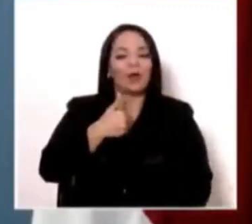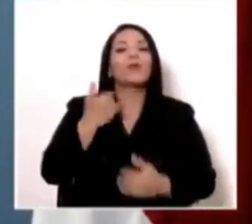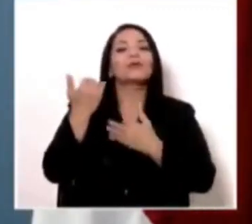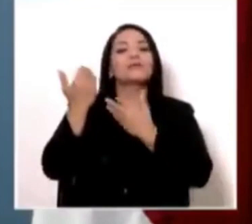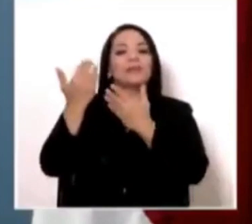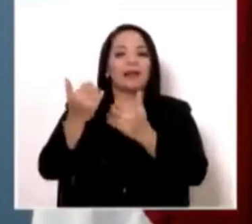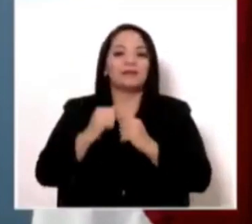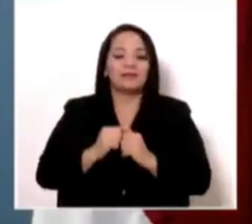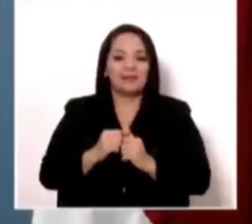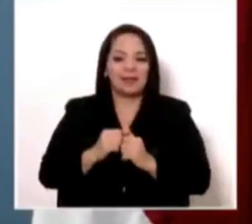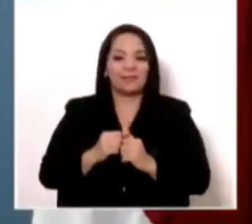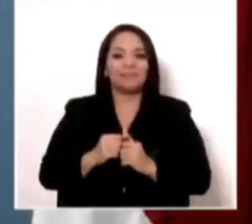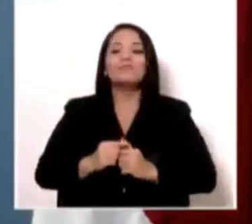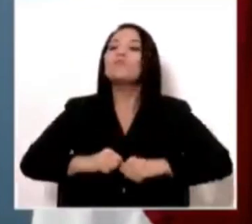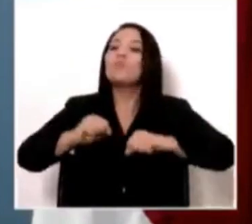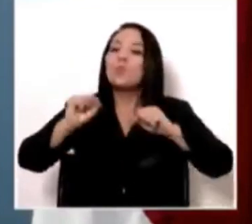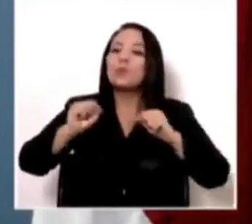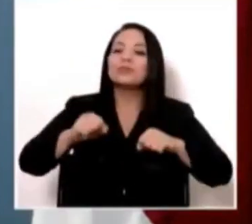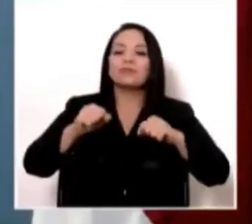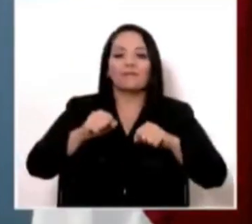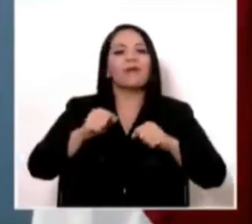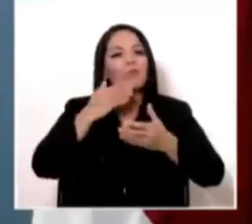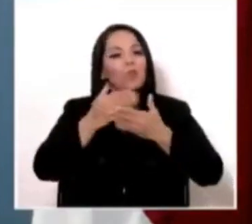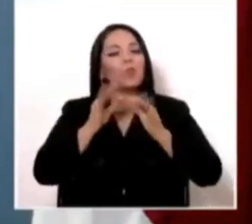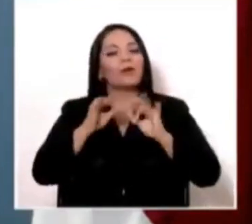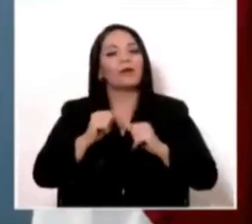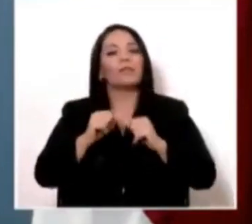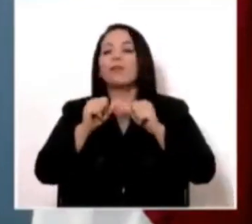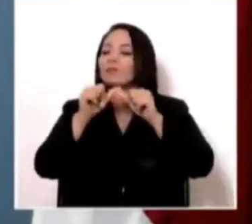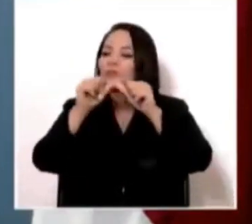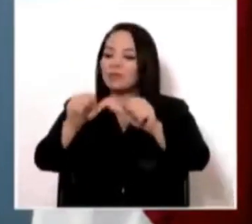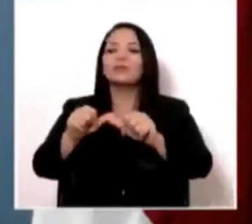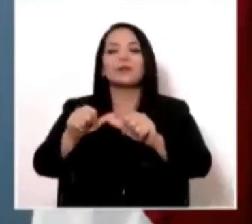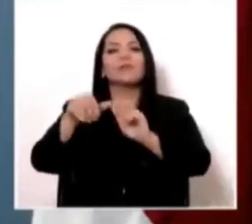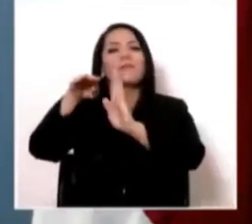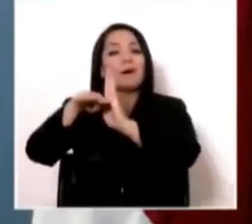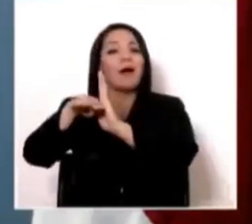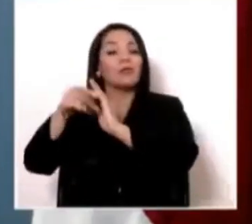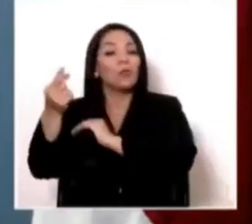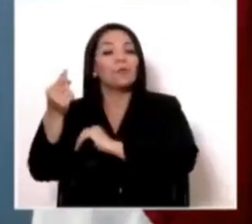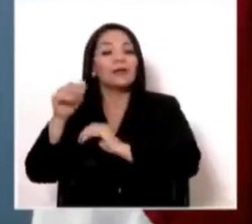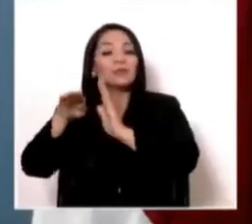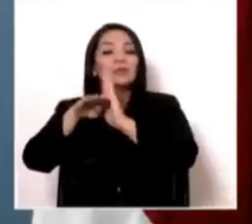de que haya una probabilidad muy razonable que vamos a seguir bajando tarifas.